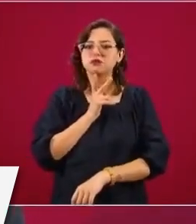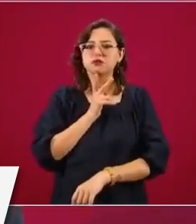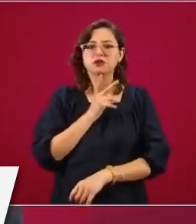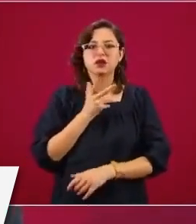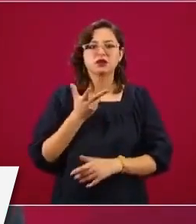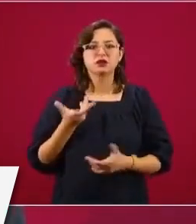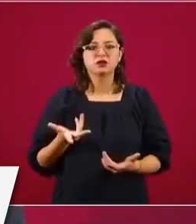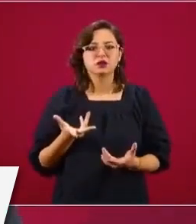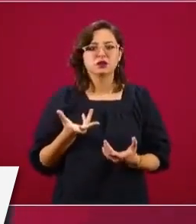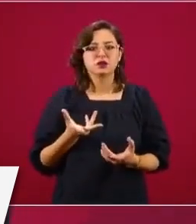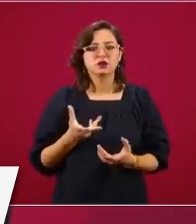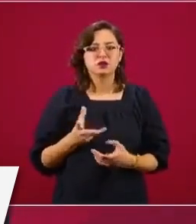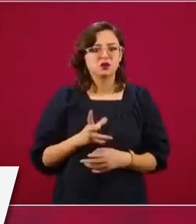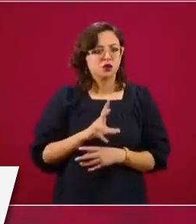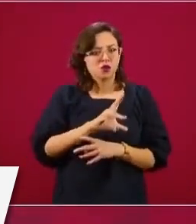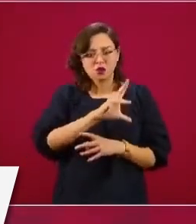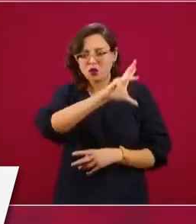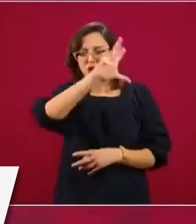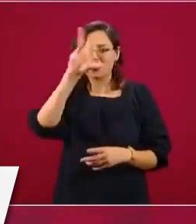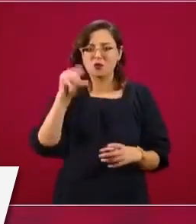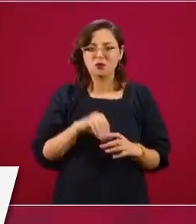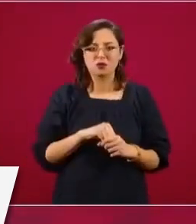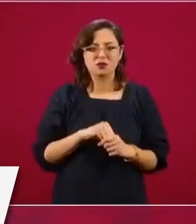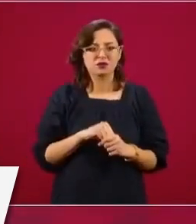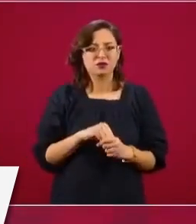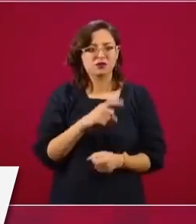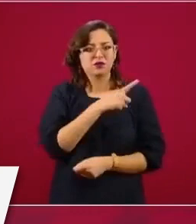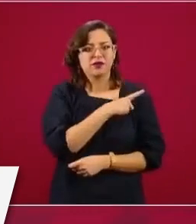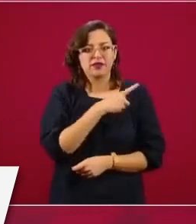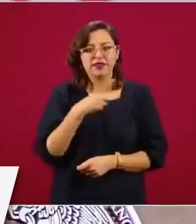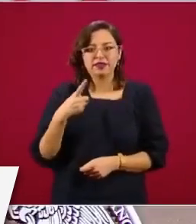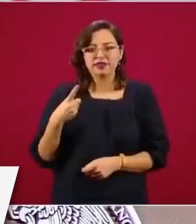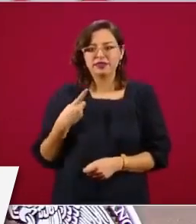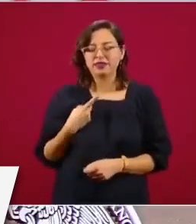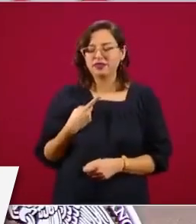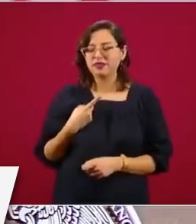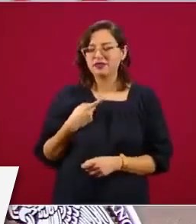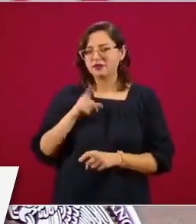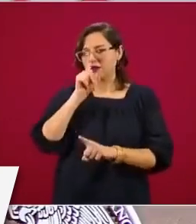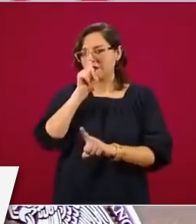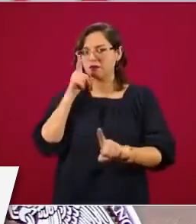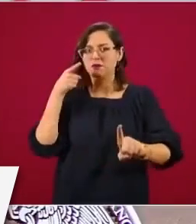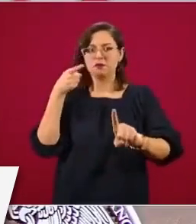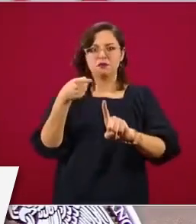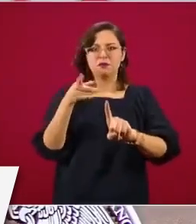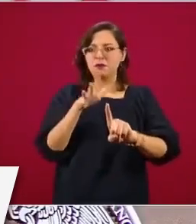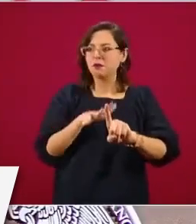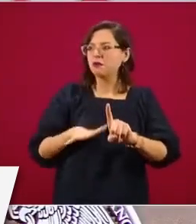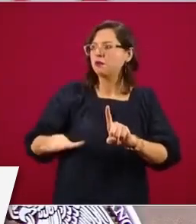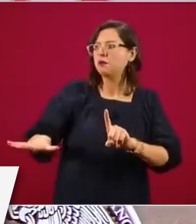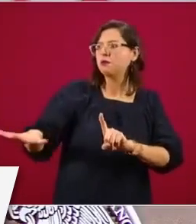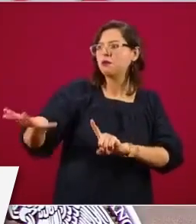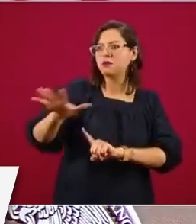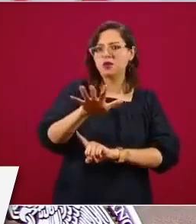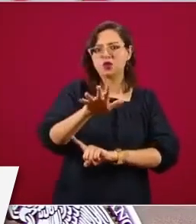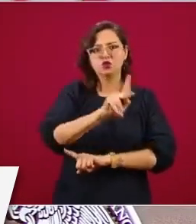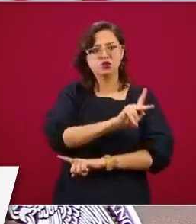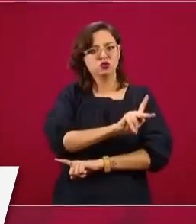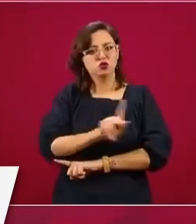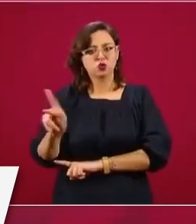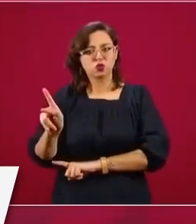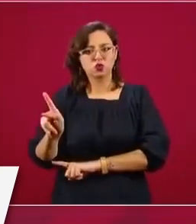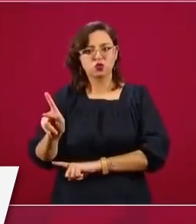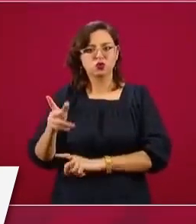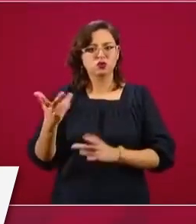proyección social, no pueden ser